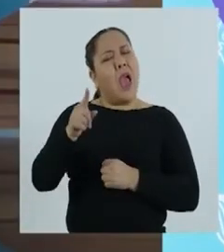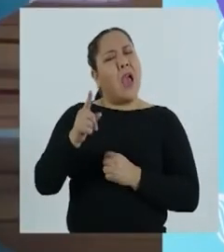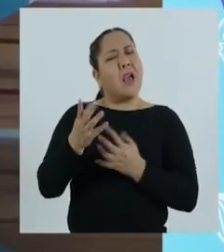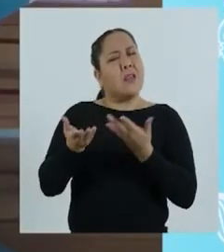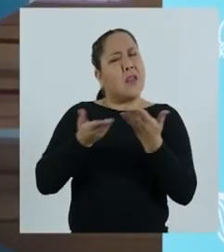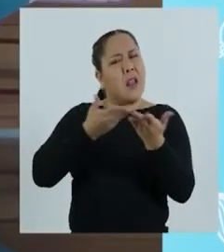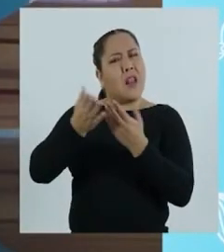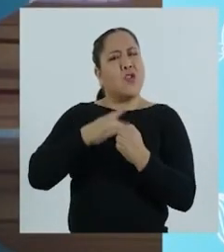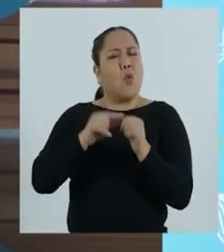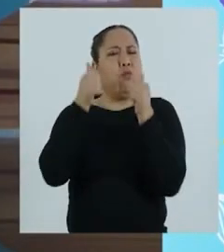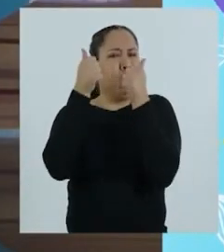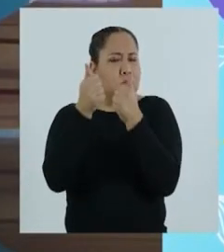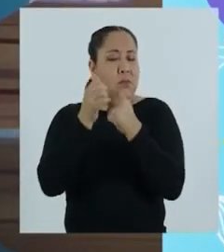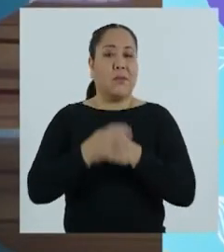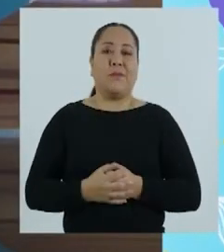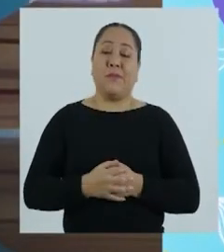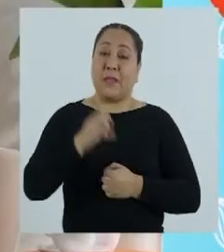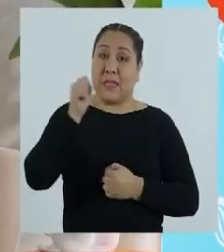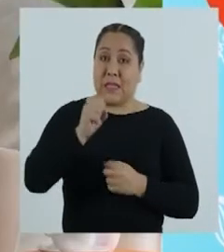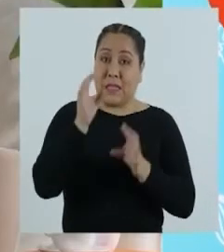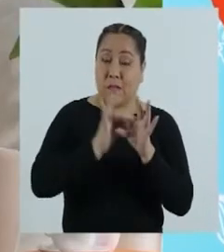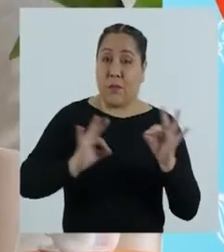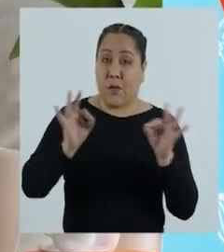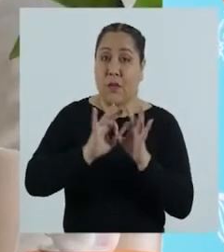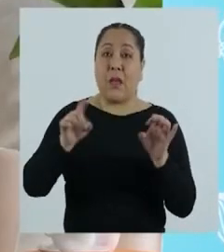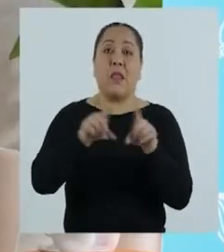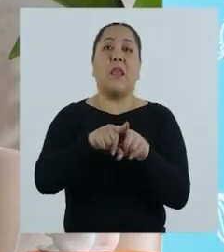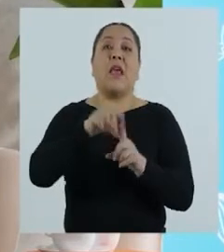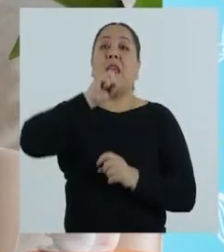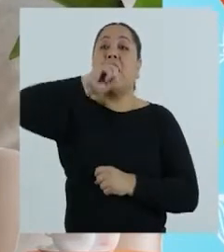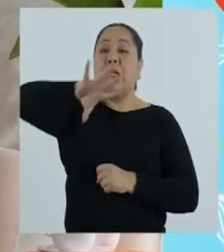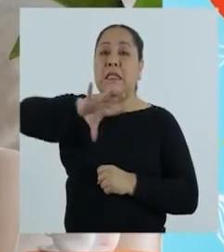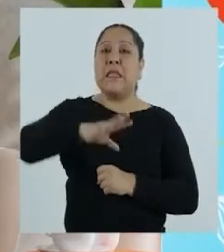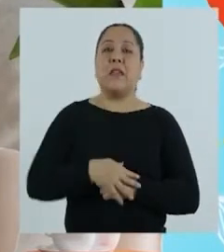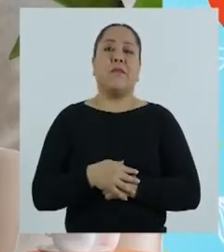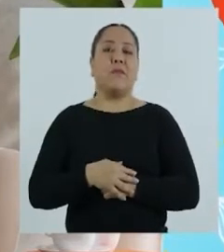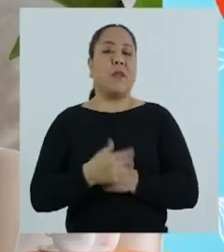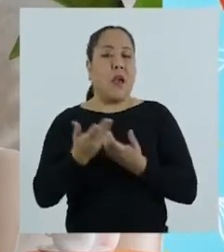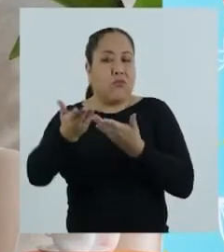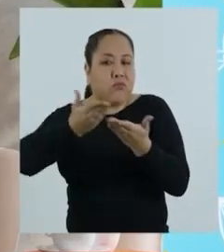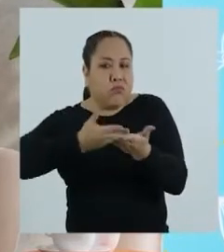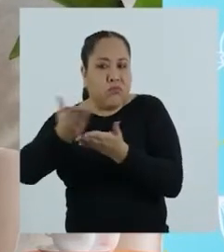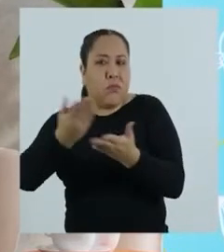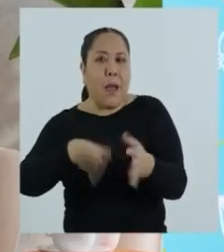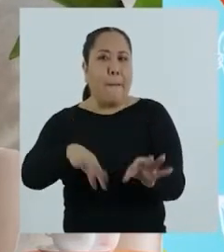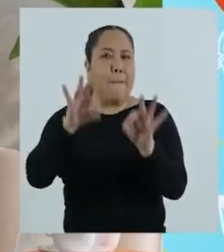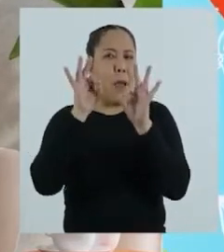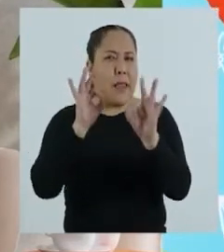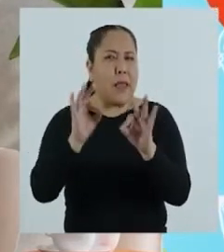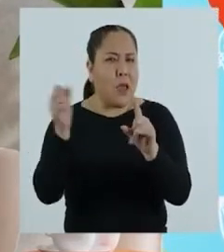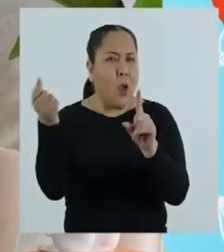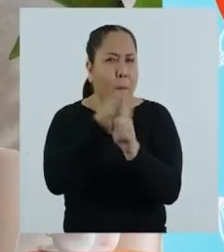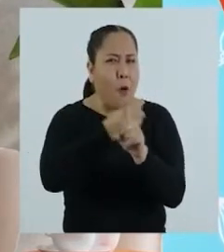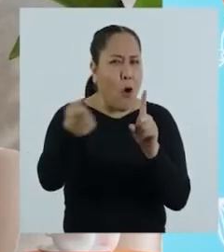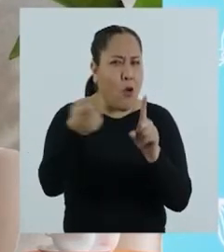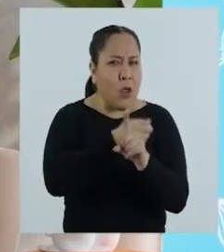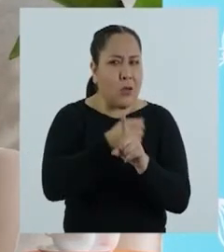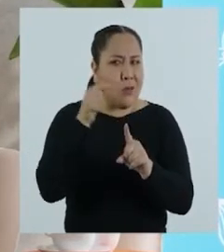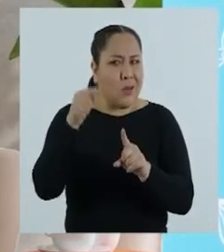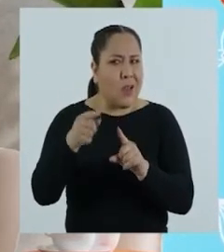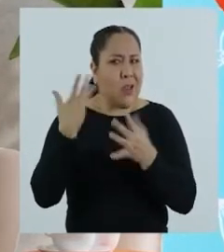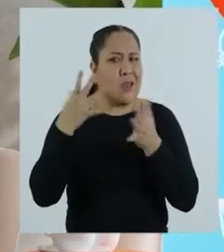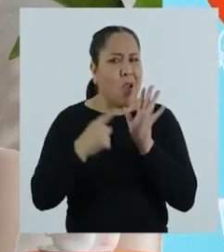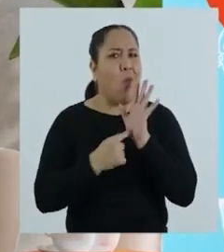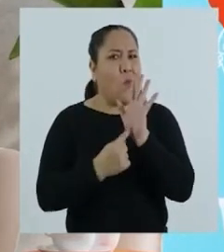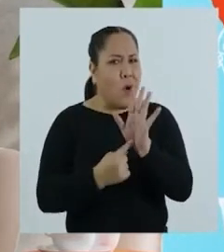Ese tipo de relación suena muy bien. Cabe mencionar que existen también las relaciones que tienen riesgo de